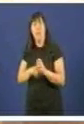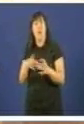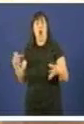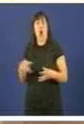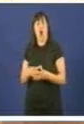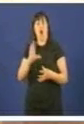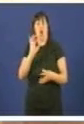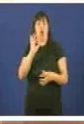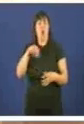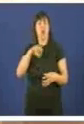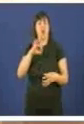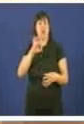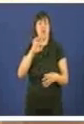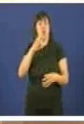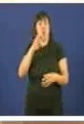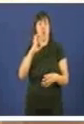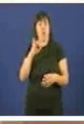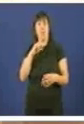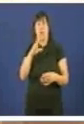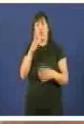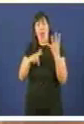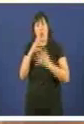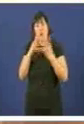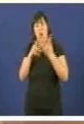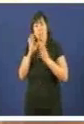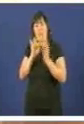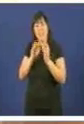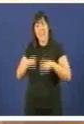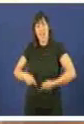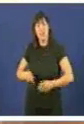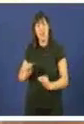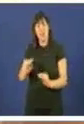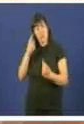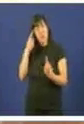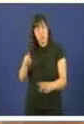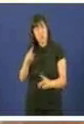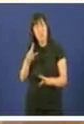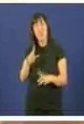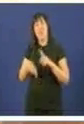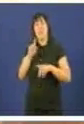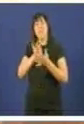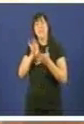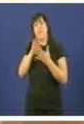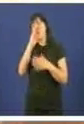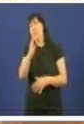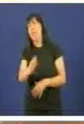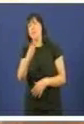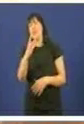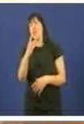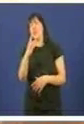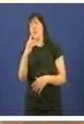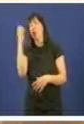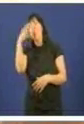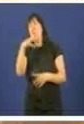Ese cálculo debe facerse setendo en conta as aportacións que fan os concellos en forma de servizos directos, de suministración